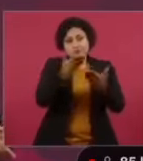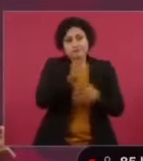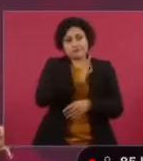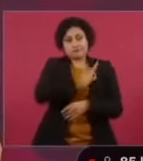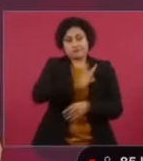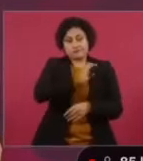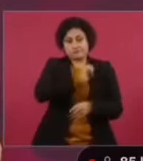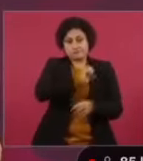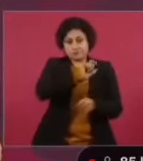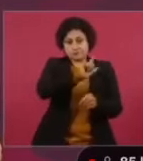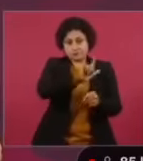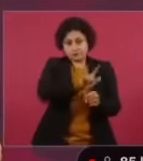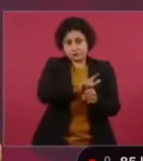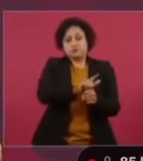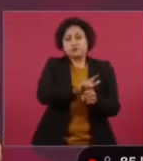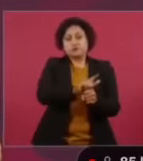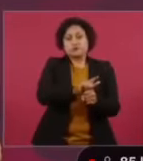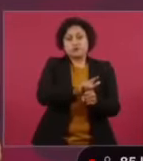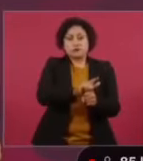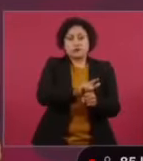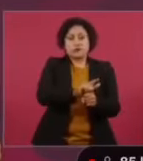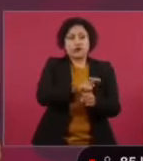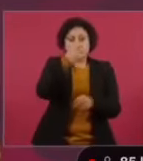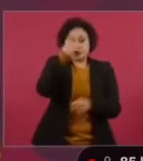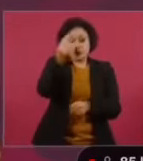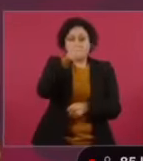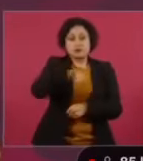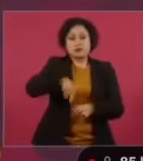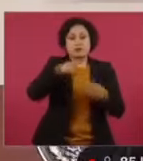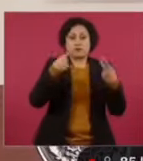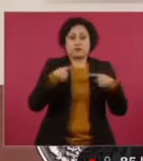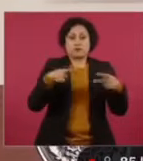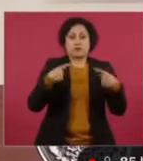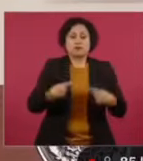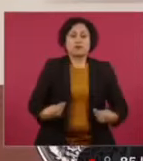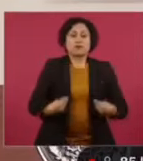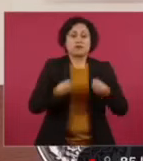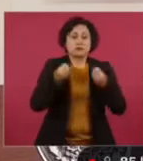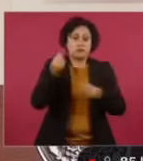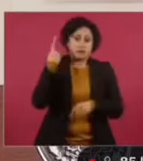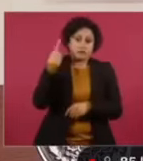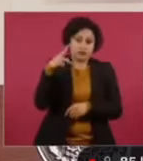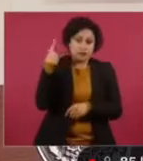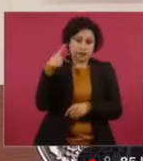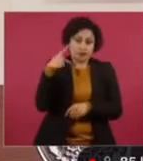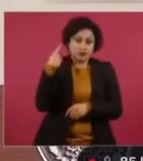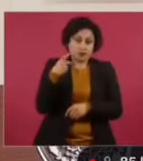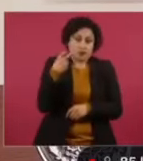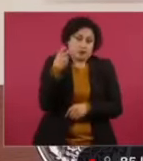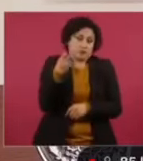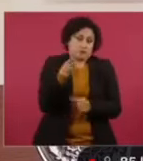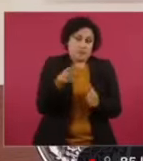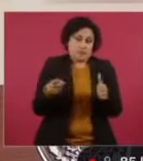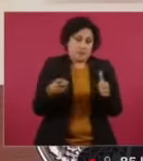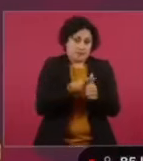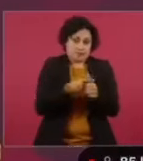los poblanos, antes que nada al pueblo